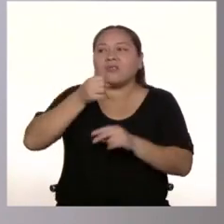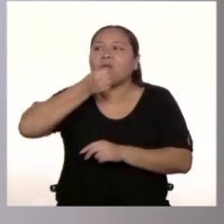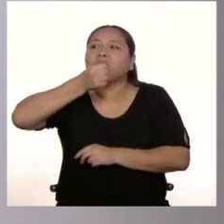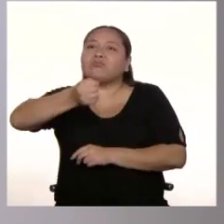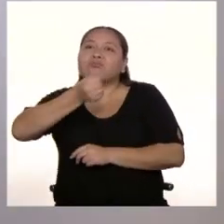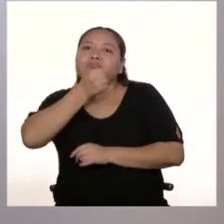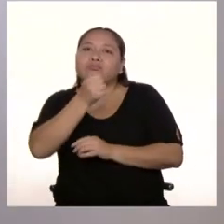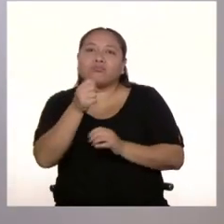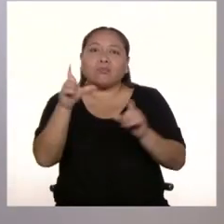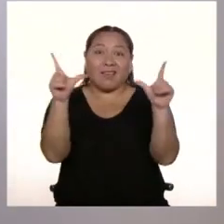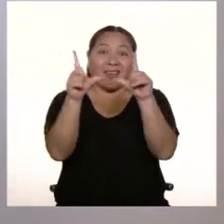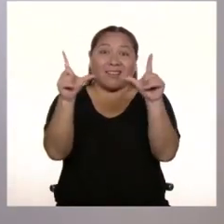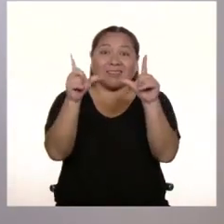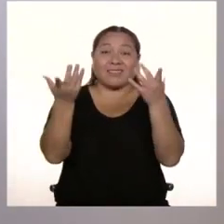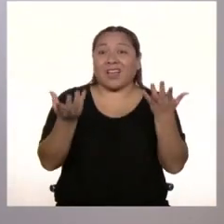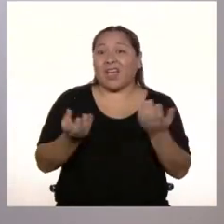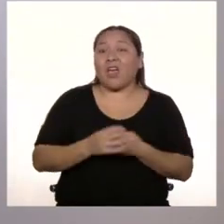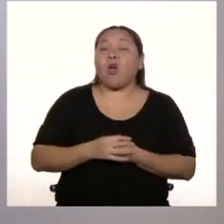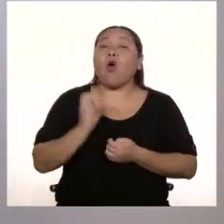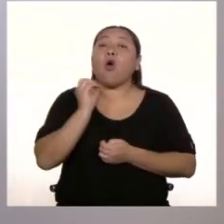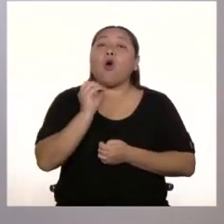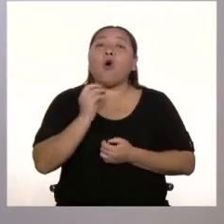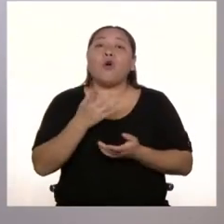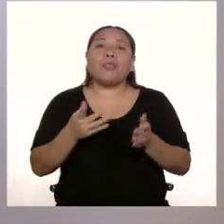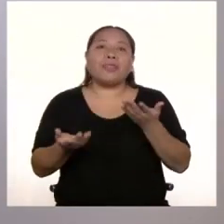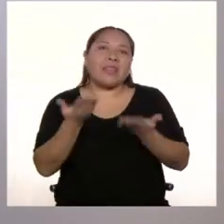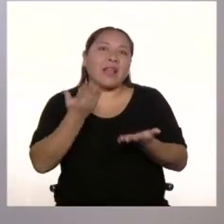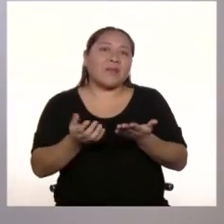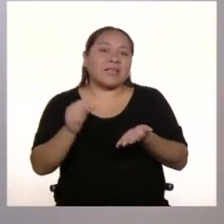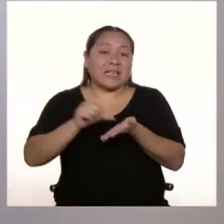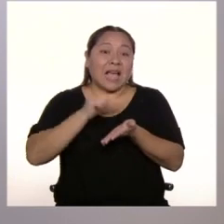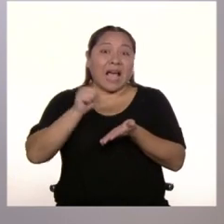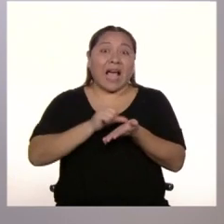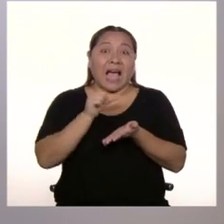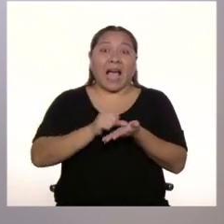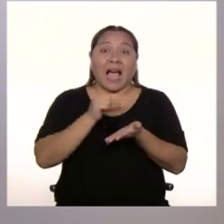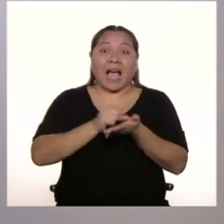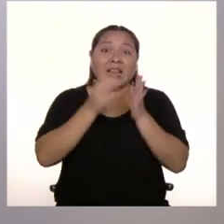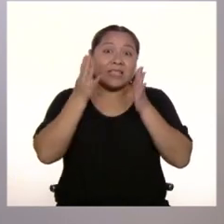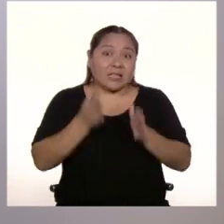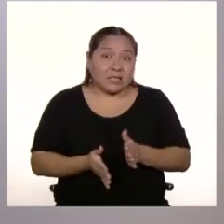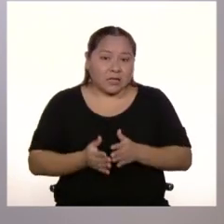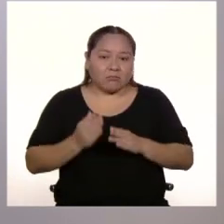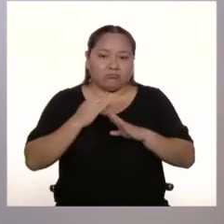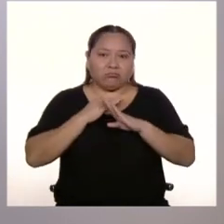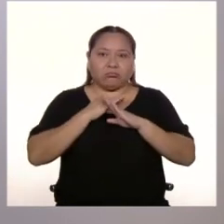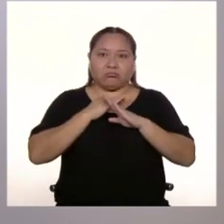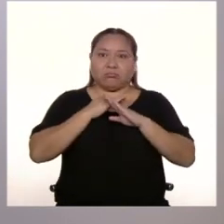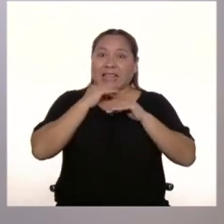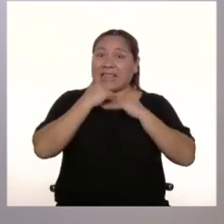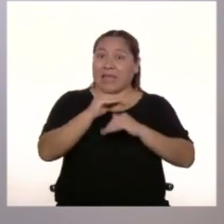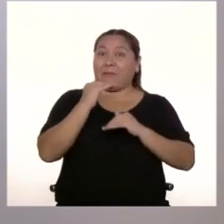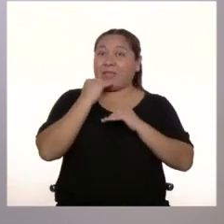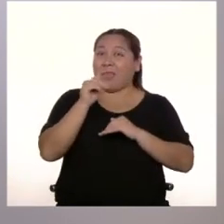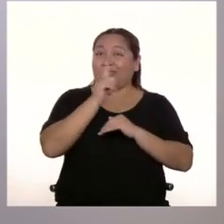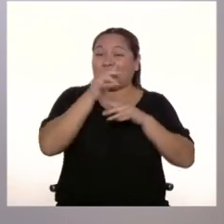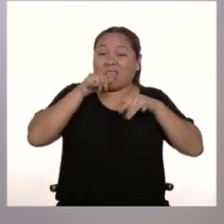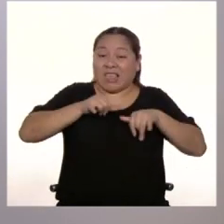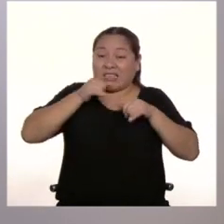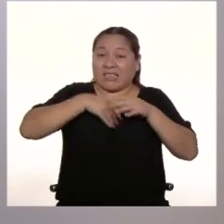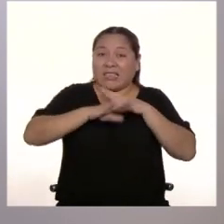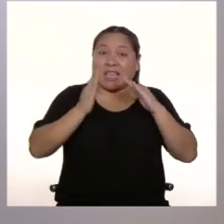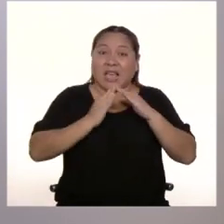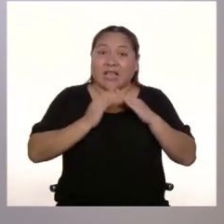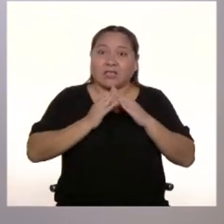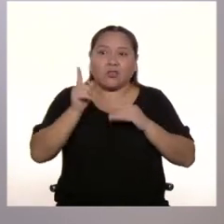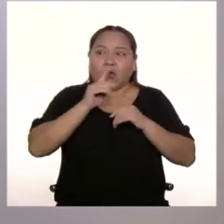de redes sociales. O quizá también a artistas urbanos que se han visto limitados por la inmovilización y, al no poder salir